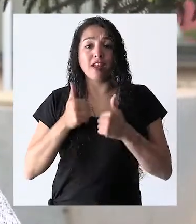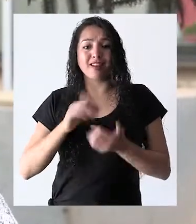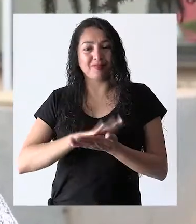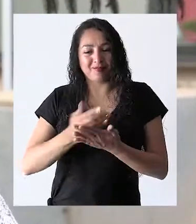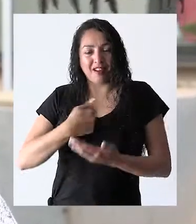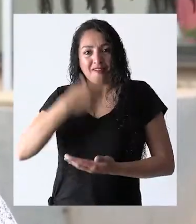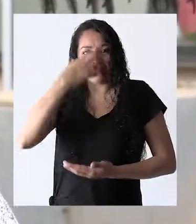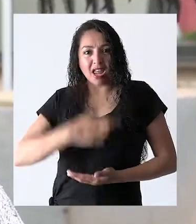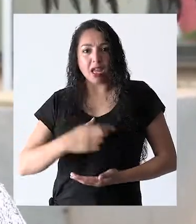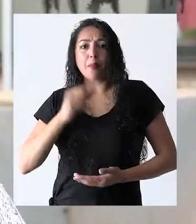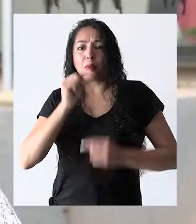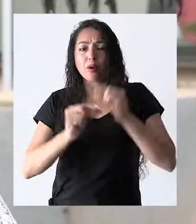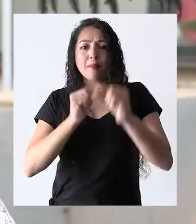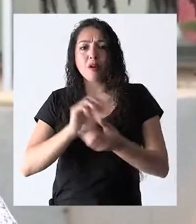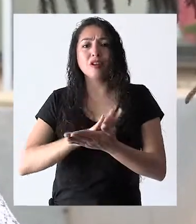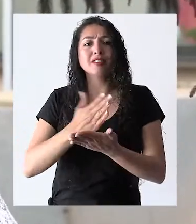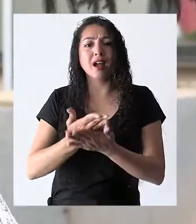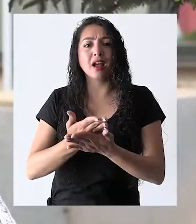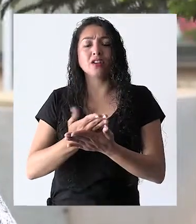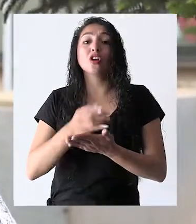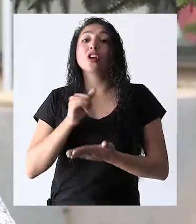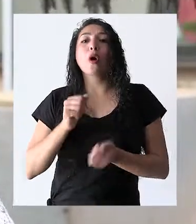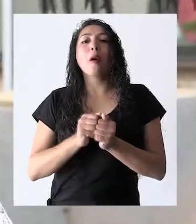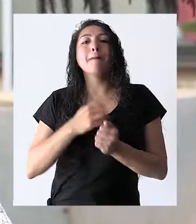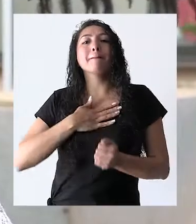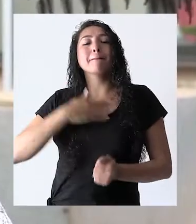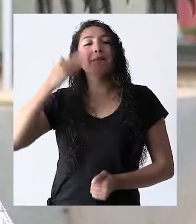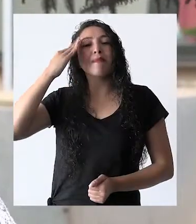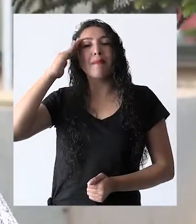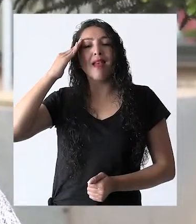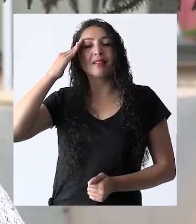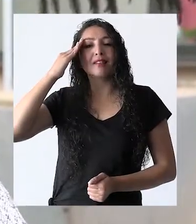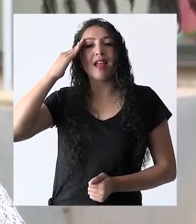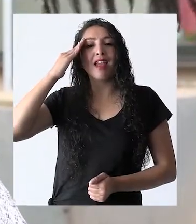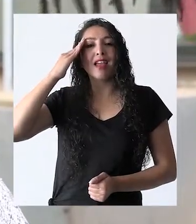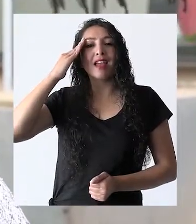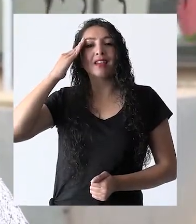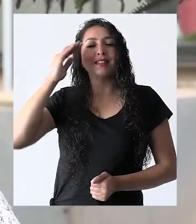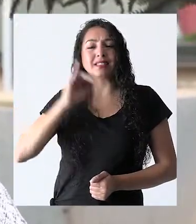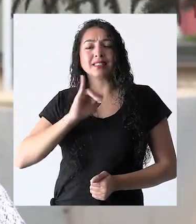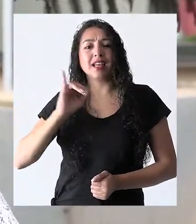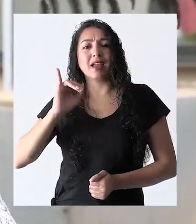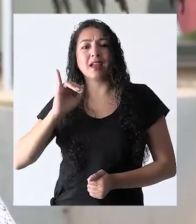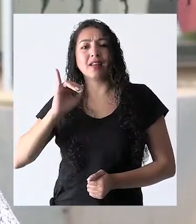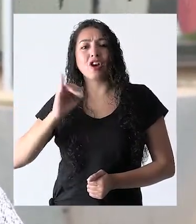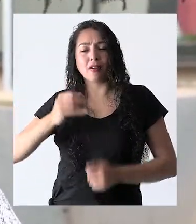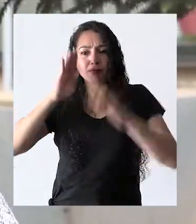bien, estoy bien, estoy sanando, estoy con mi mente, mi mente, cierto,